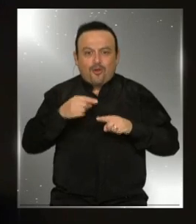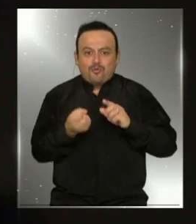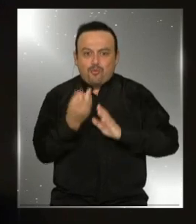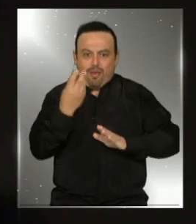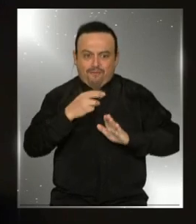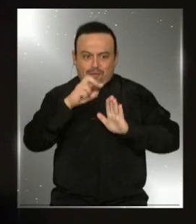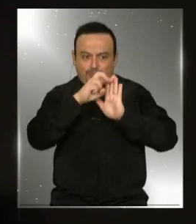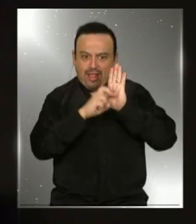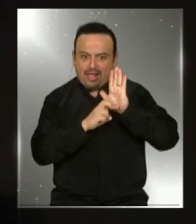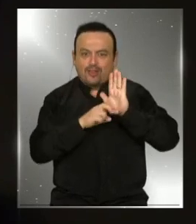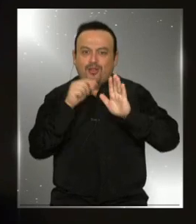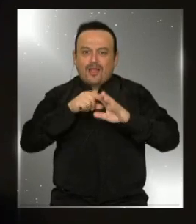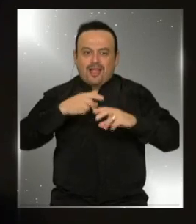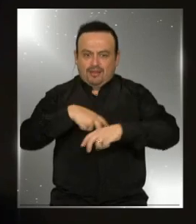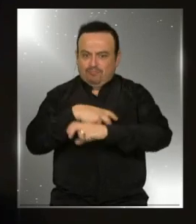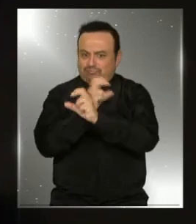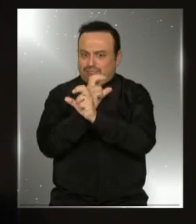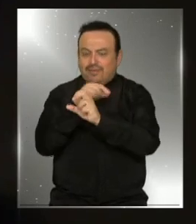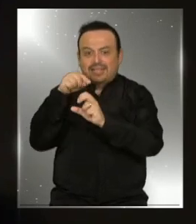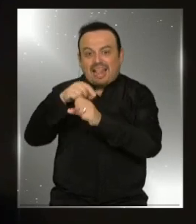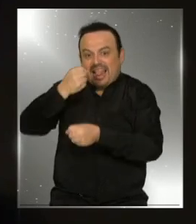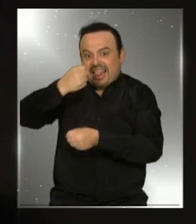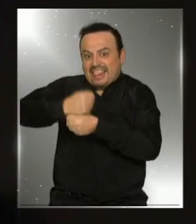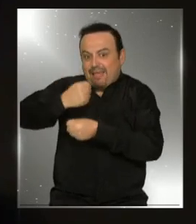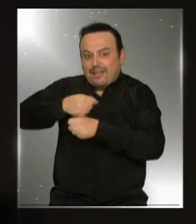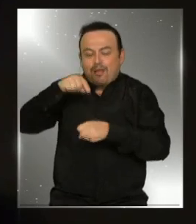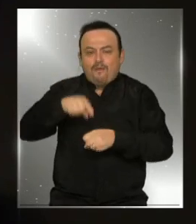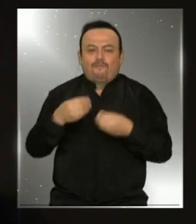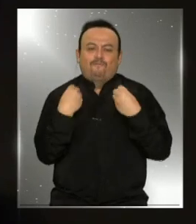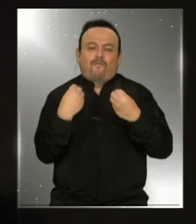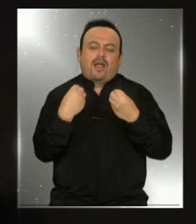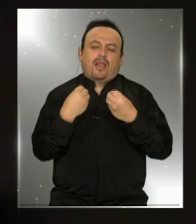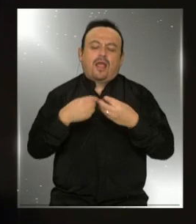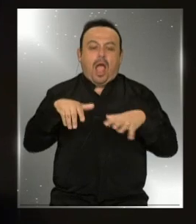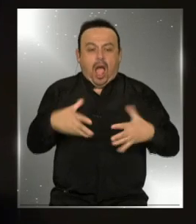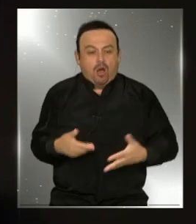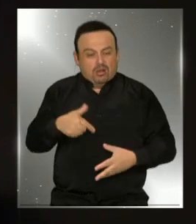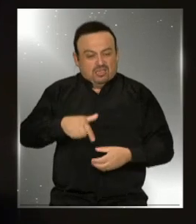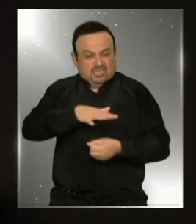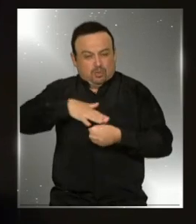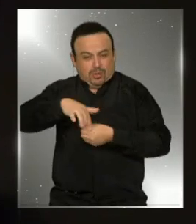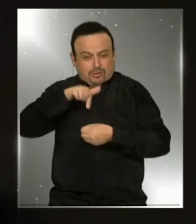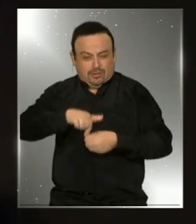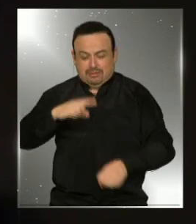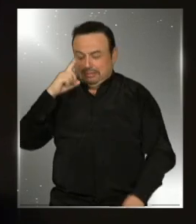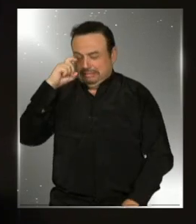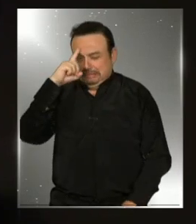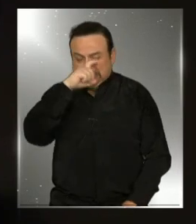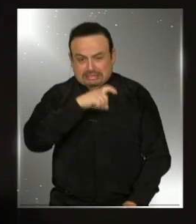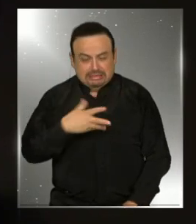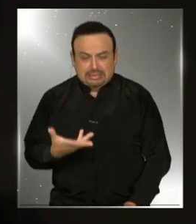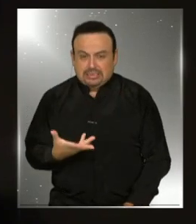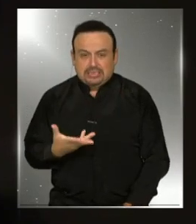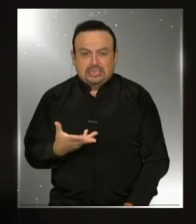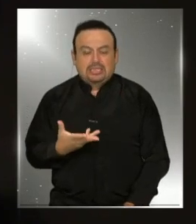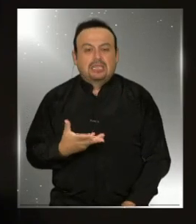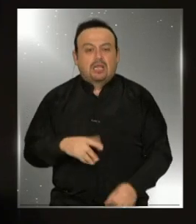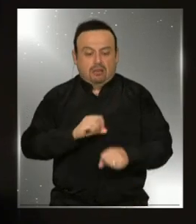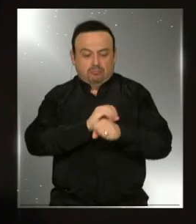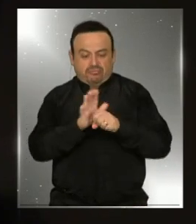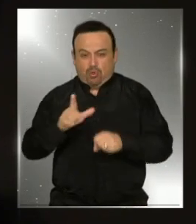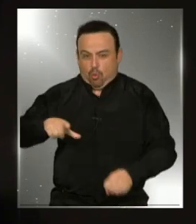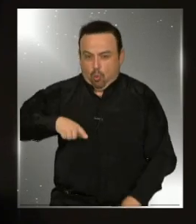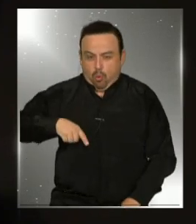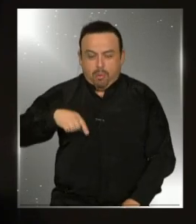todos los trabajadores de nuestro país, porque va a permitir, sobre todo en un momento tan complejo como el que estamos viviendo hoy día, que los trabajadores